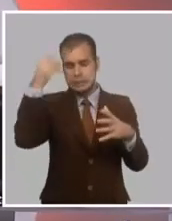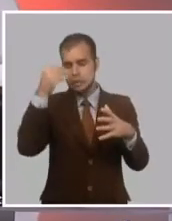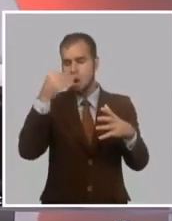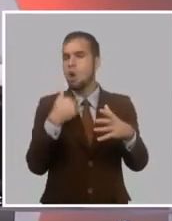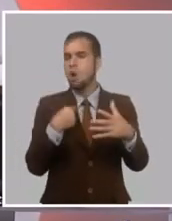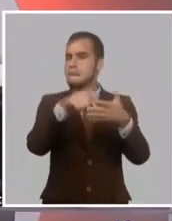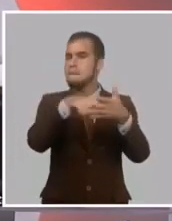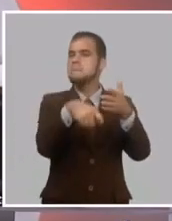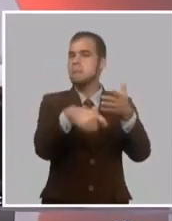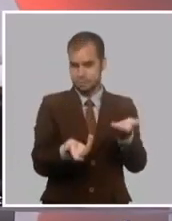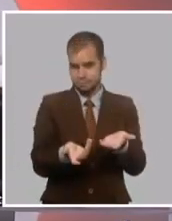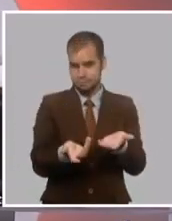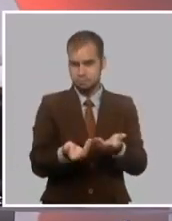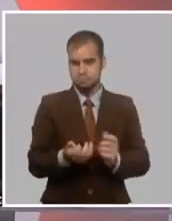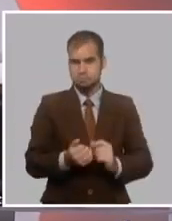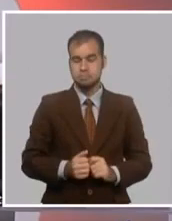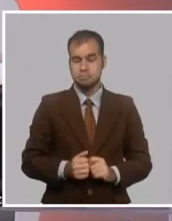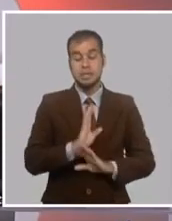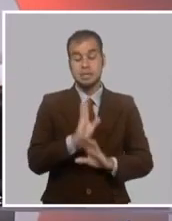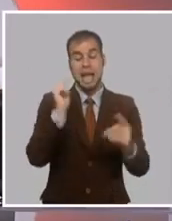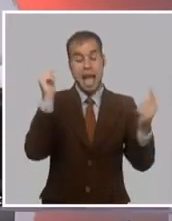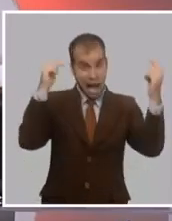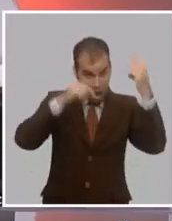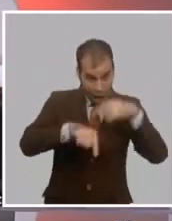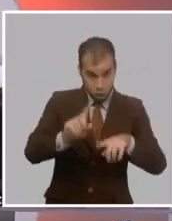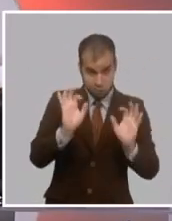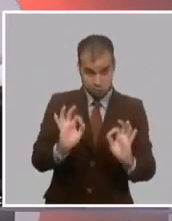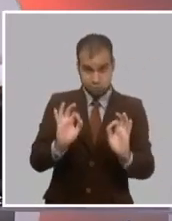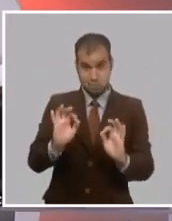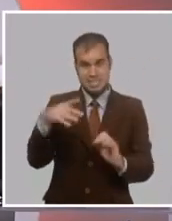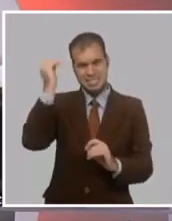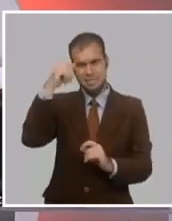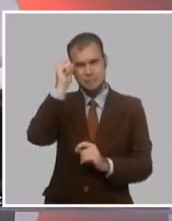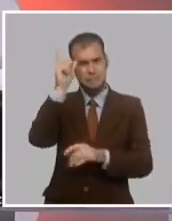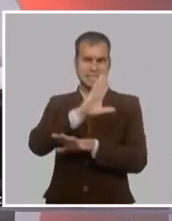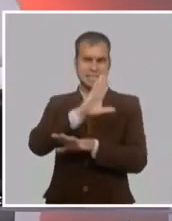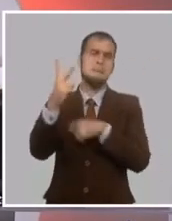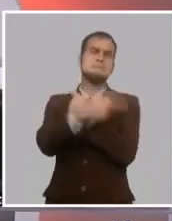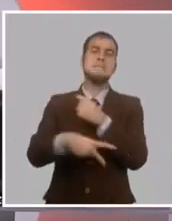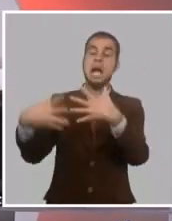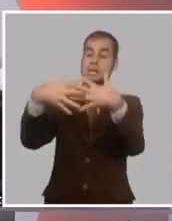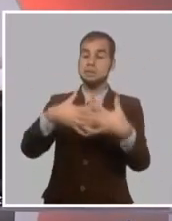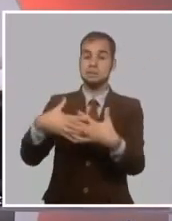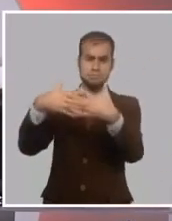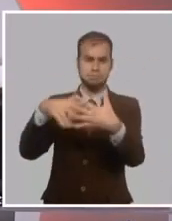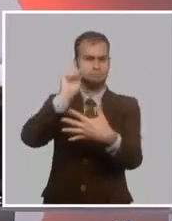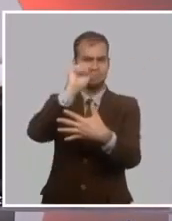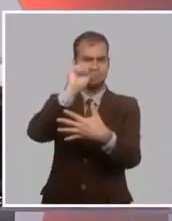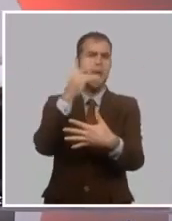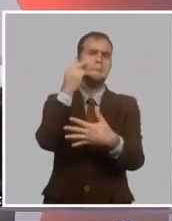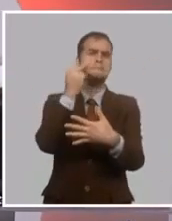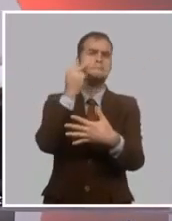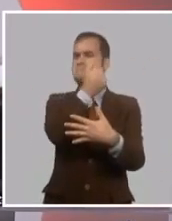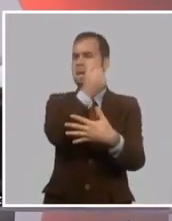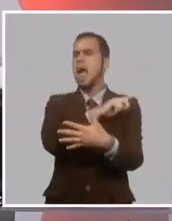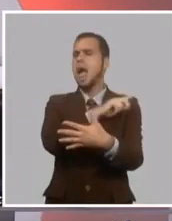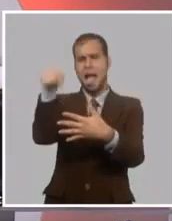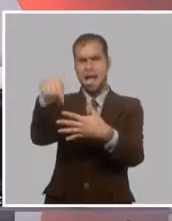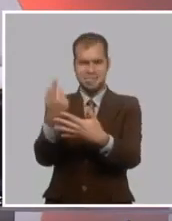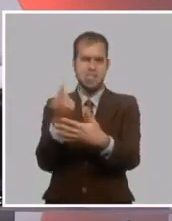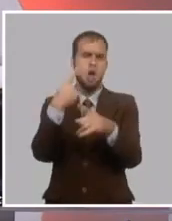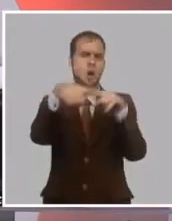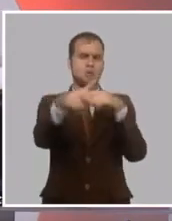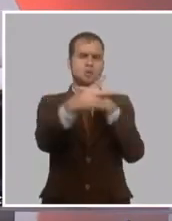moderno en los Estados Unidos, la experiencia de sus propias estancias en Guatemala, en Venezuela,